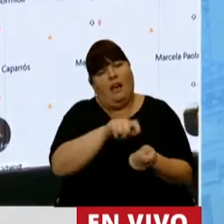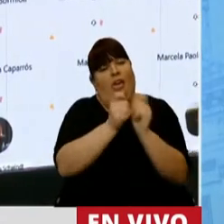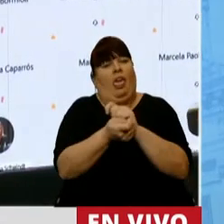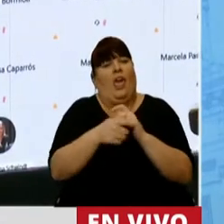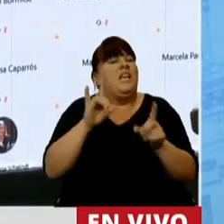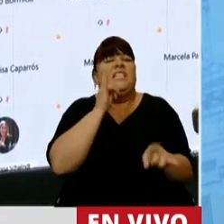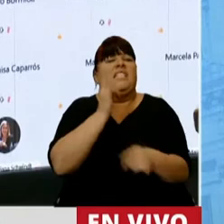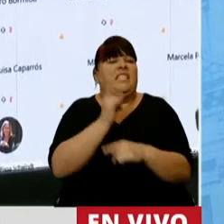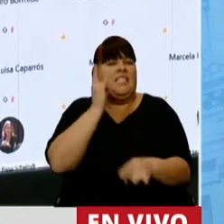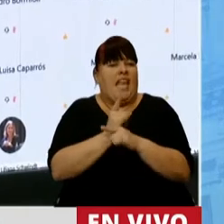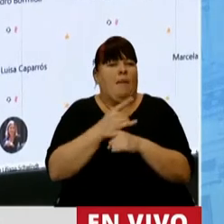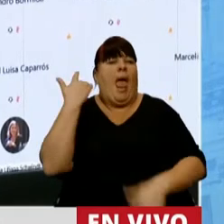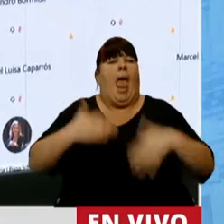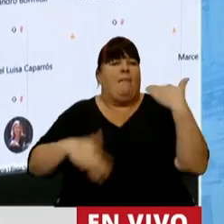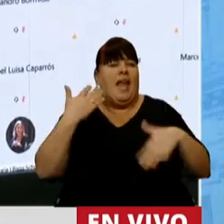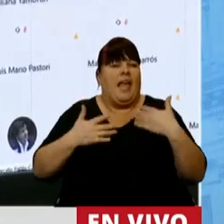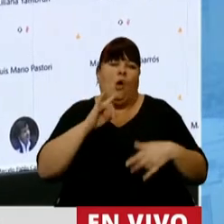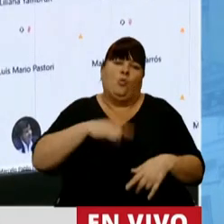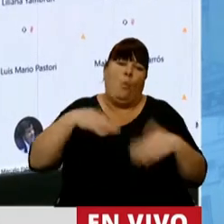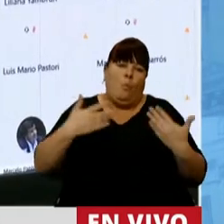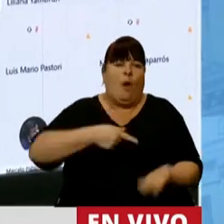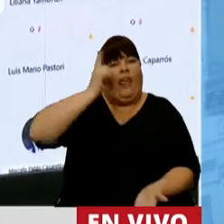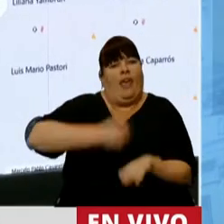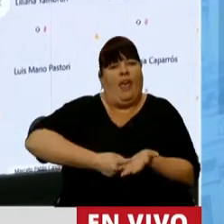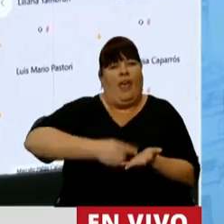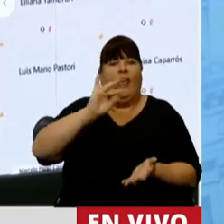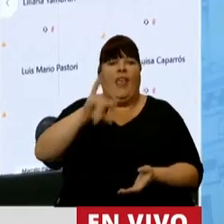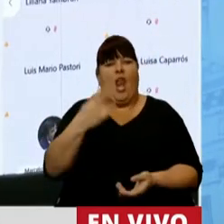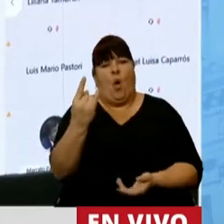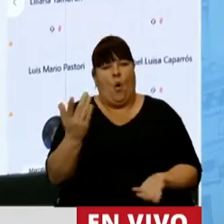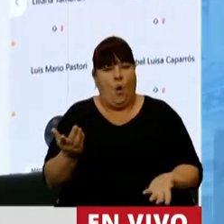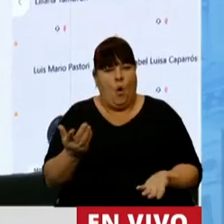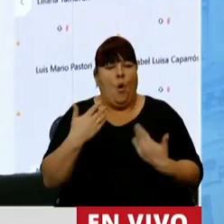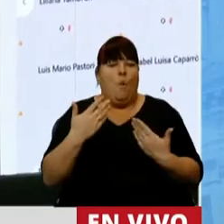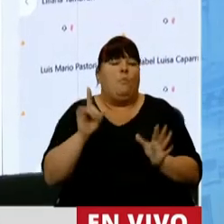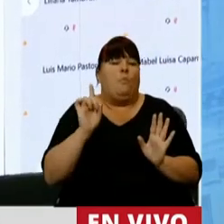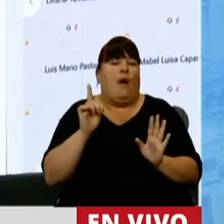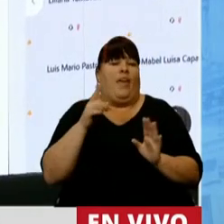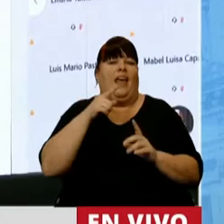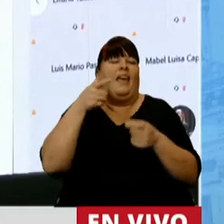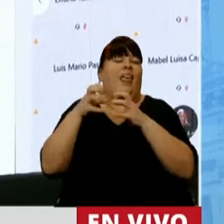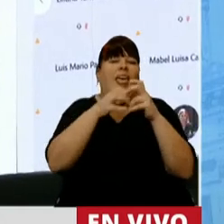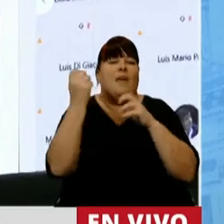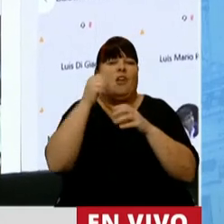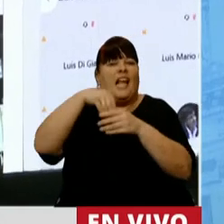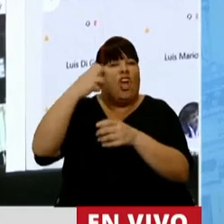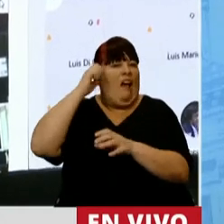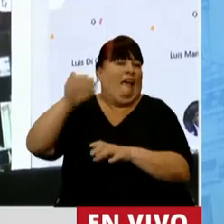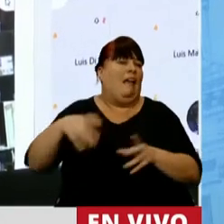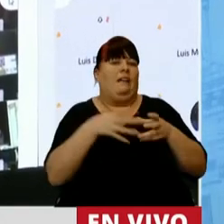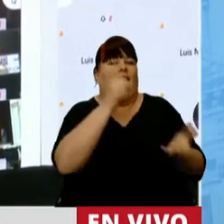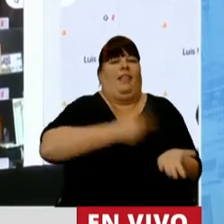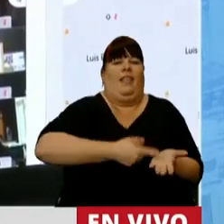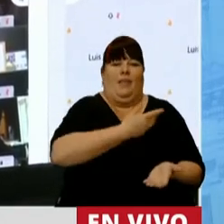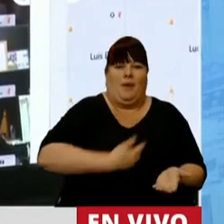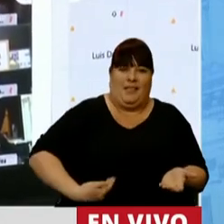como que siempre hay una emergencia que amerita el dictado de un DNU y evite la discusión de los temas centrales en este Congreso?